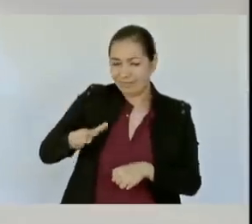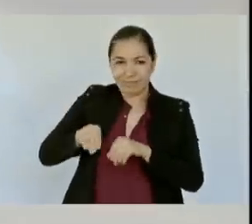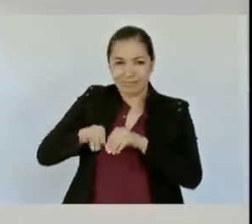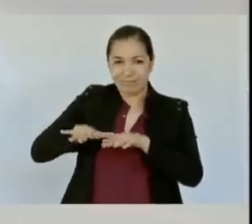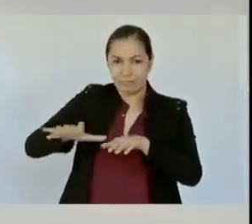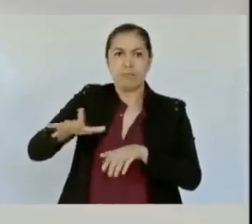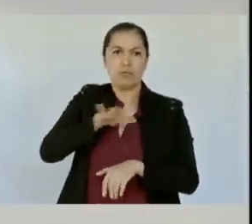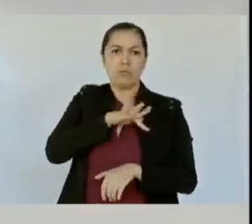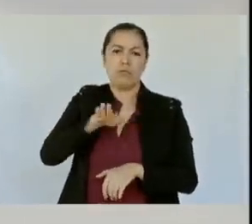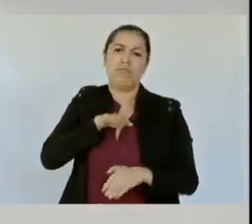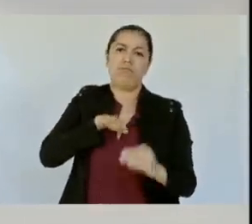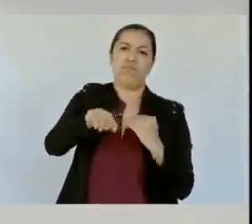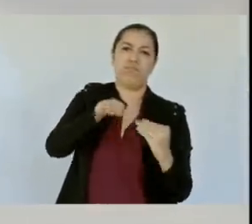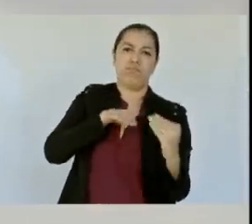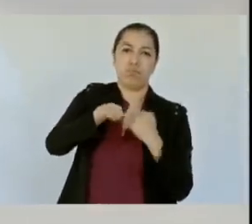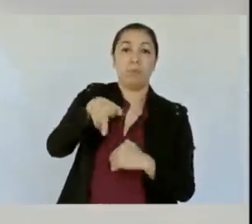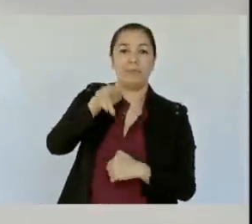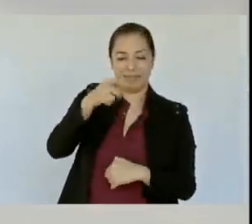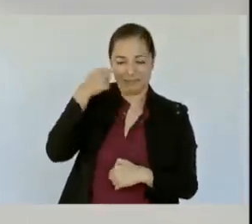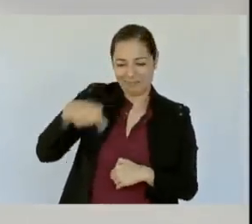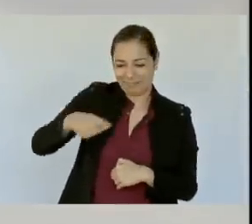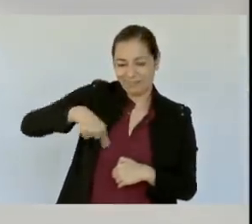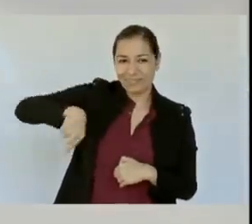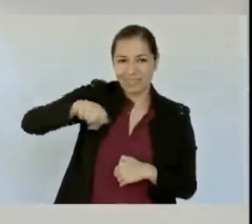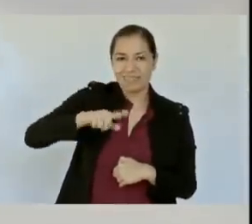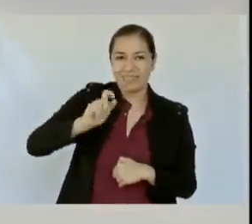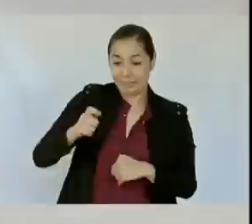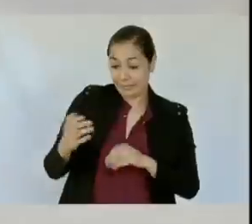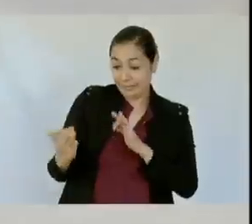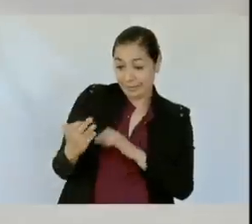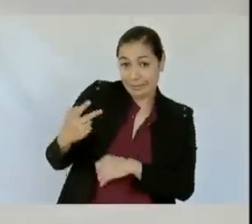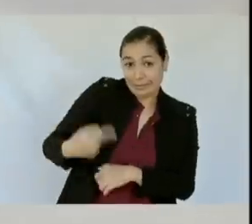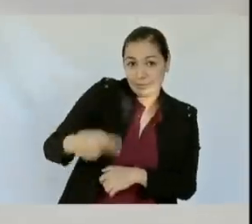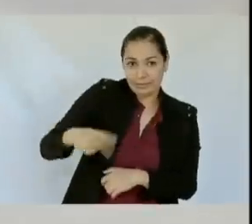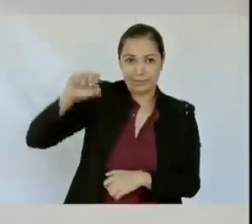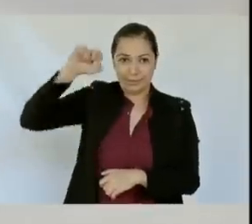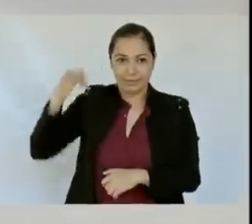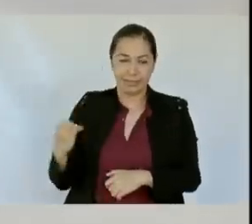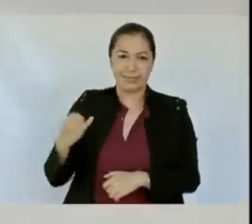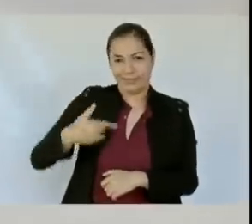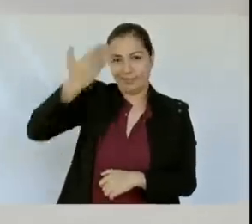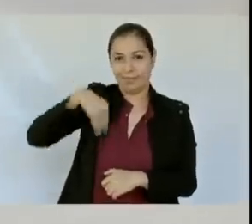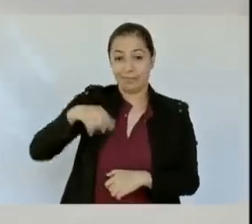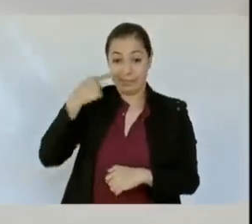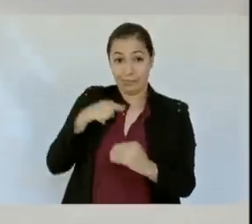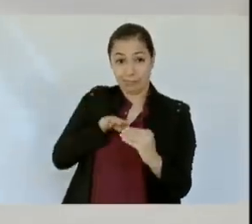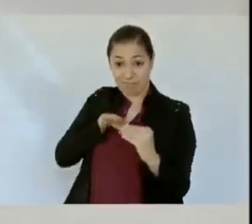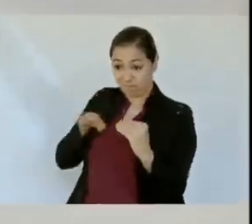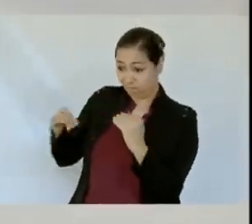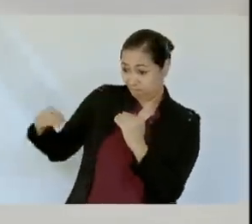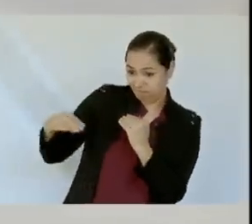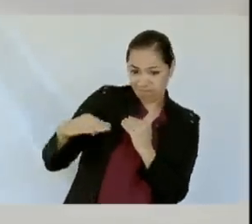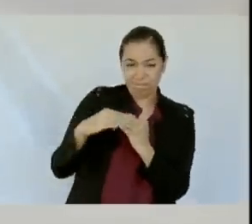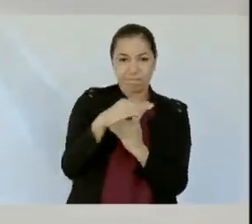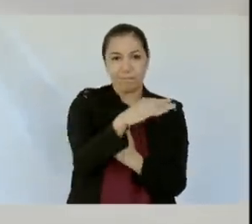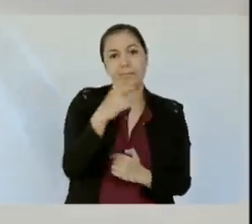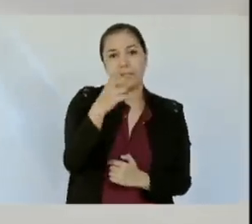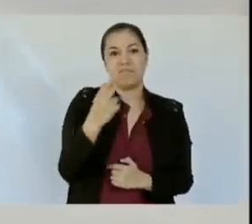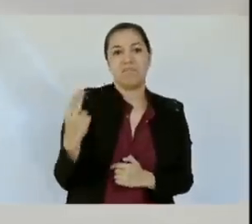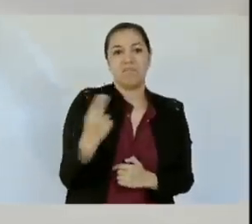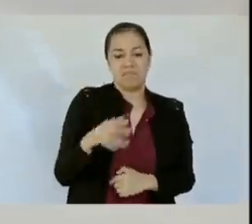Ignacio, pero solamente en época de estiaje se van prácticamente por el cauce del río. Entonces, aquí lo que se requiere son